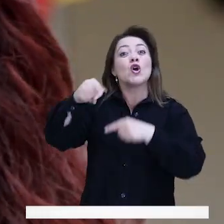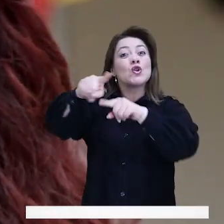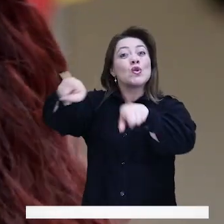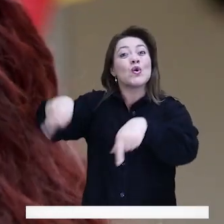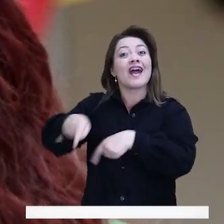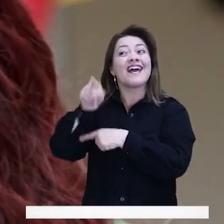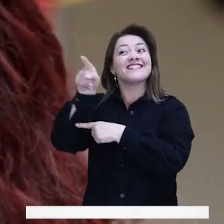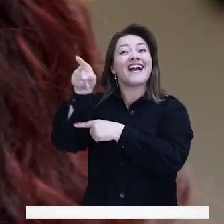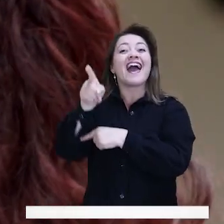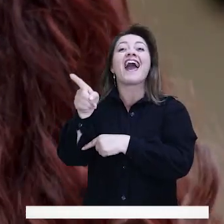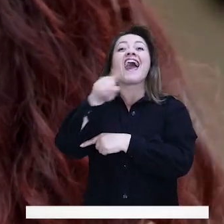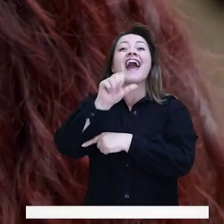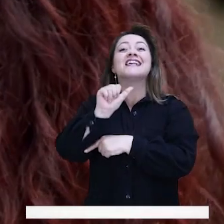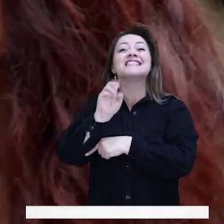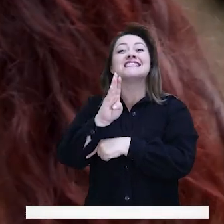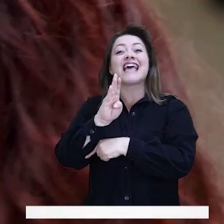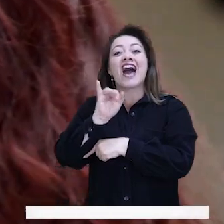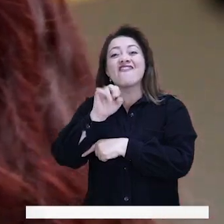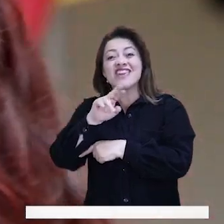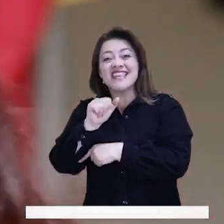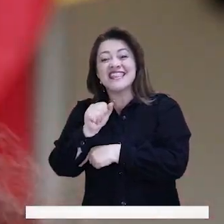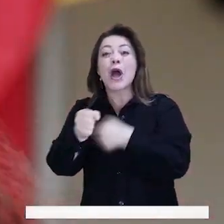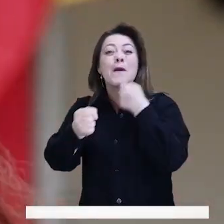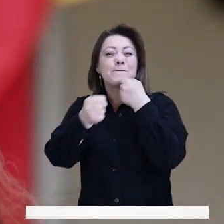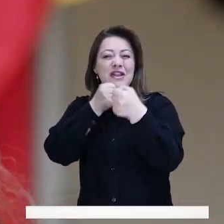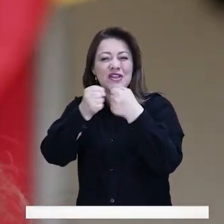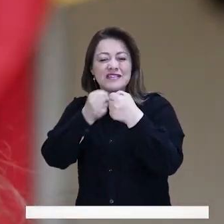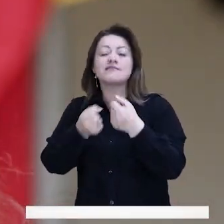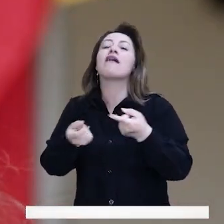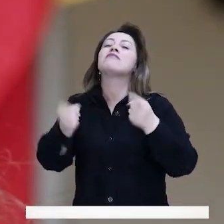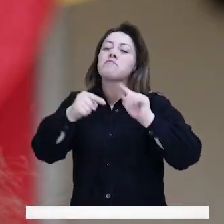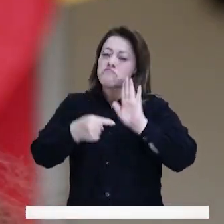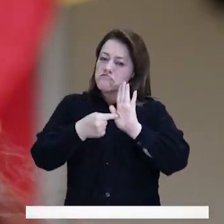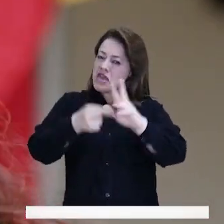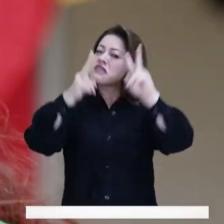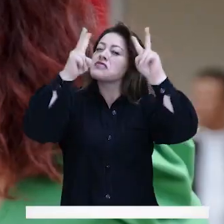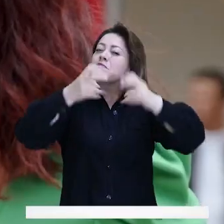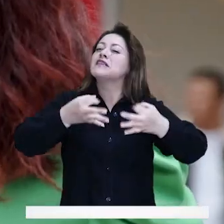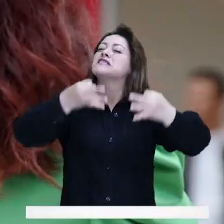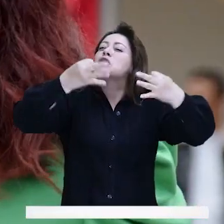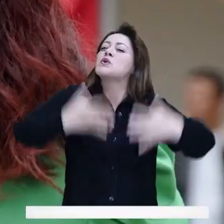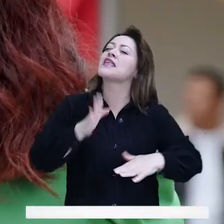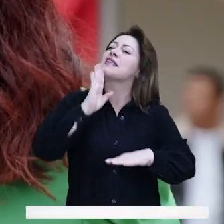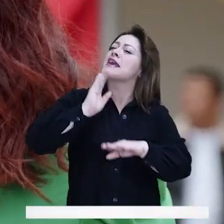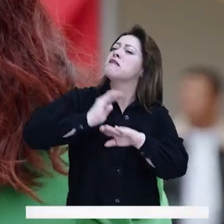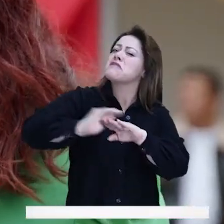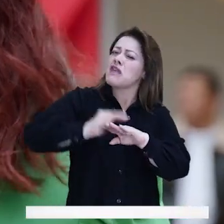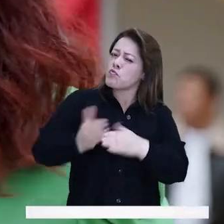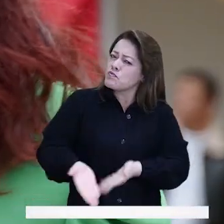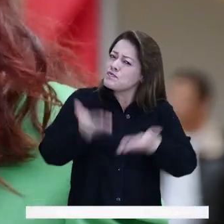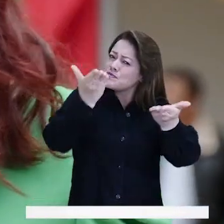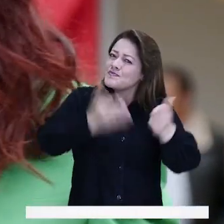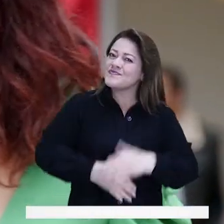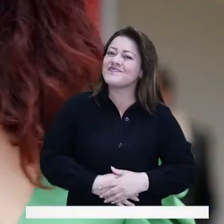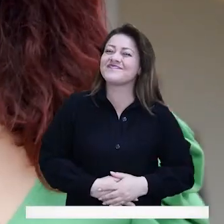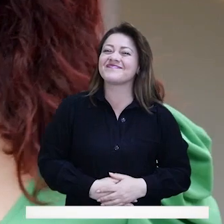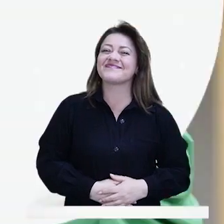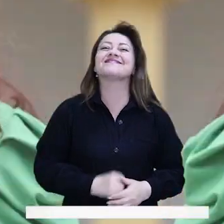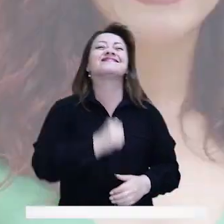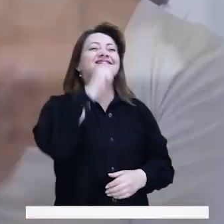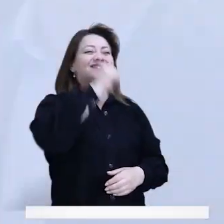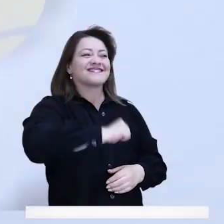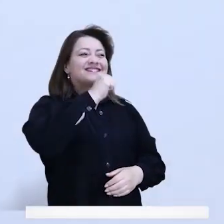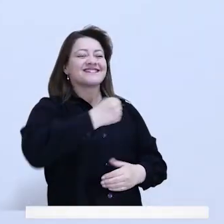estudio, porque allí está Sabina, esperando unos invitados que también tienen mucho que decir acerca de la seguridad de la ciudadanía. Adelante, Sabina.